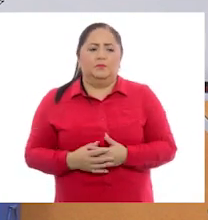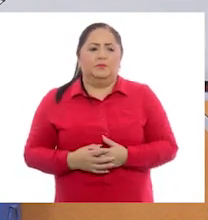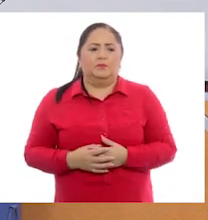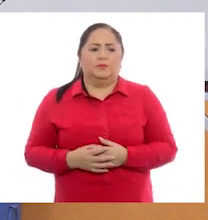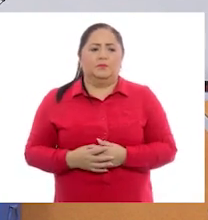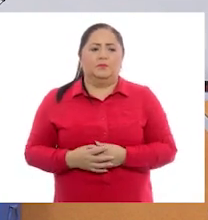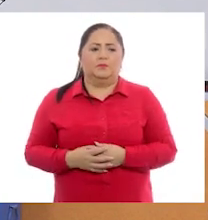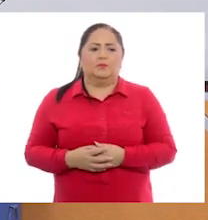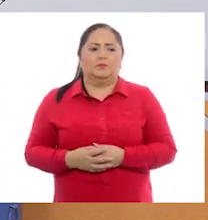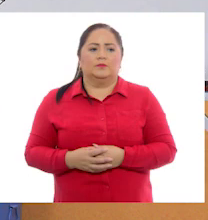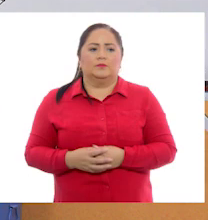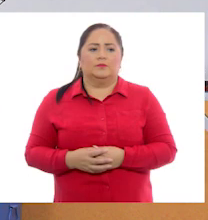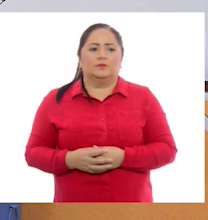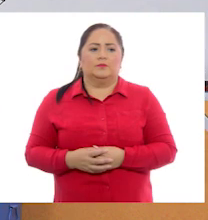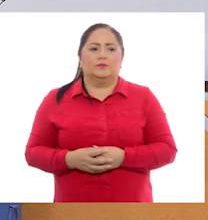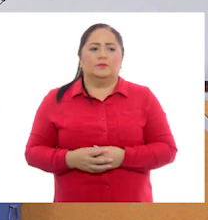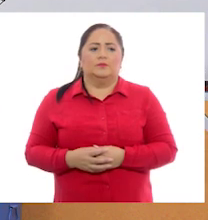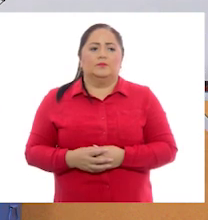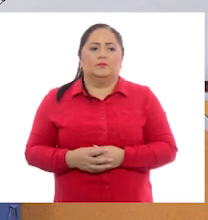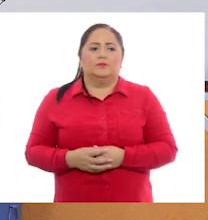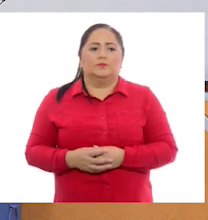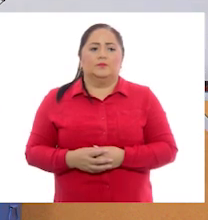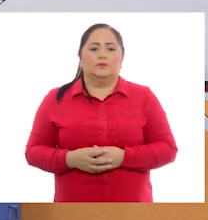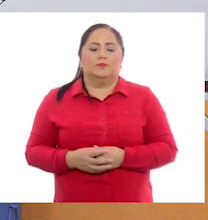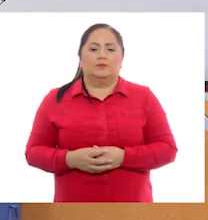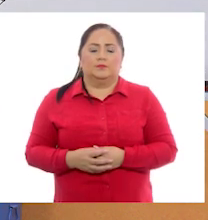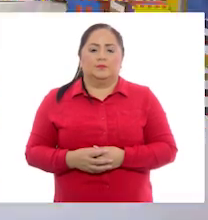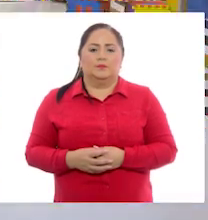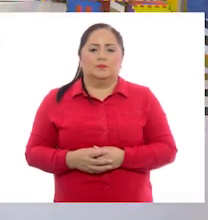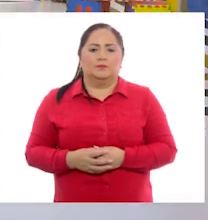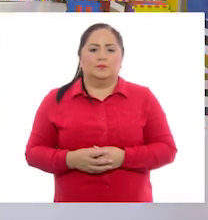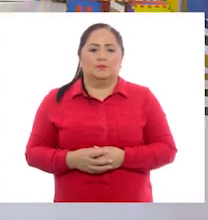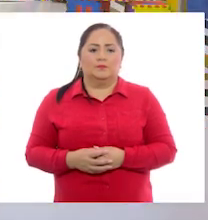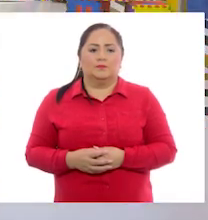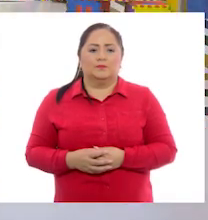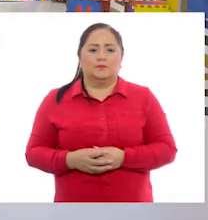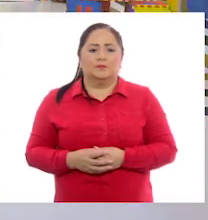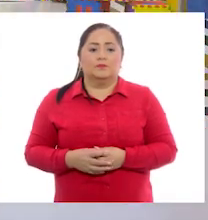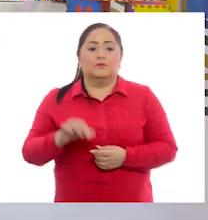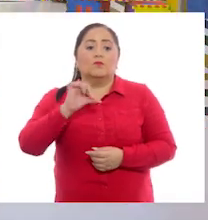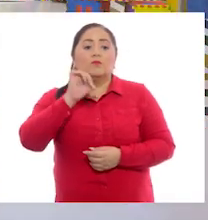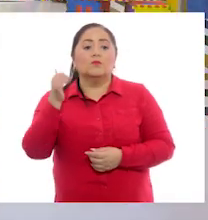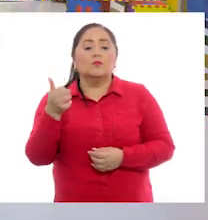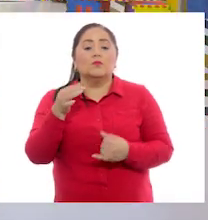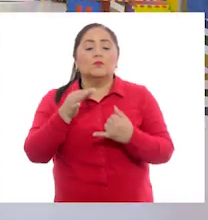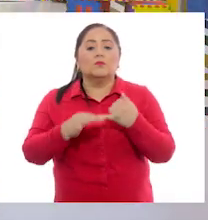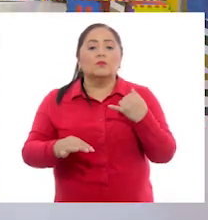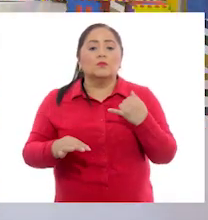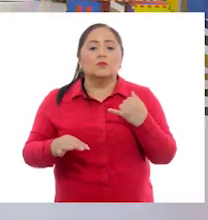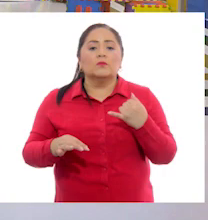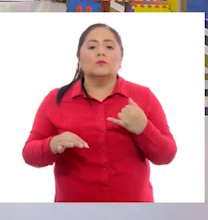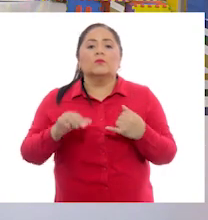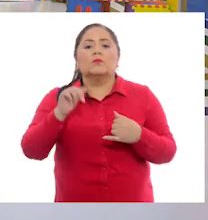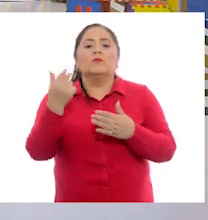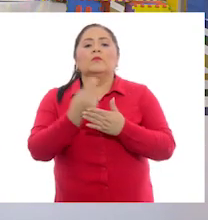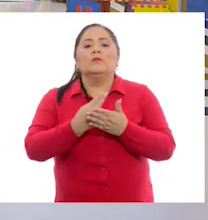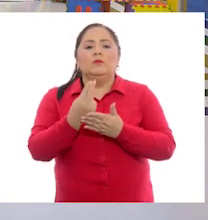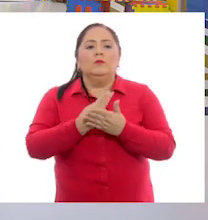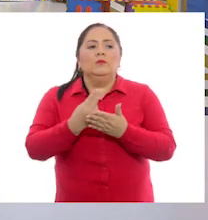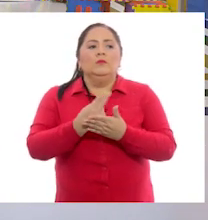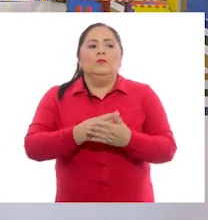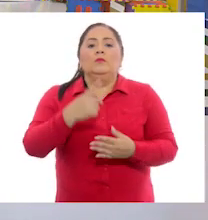Ahí está el zapato. Ahí Aquí lo tenemos. Y por último, vamos a dibujar